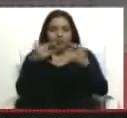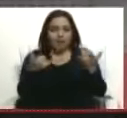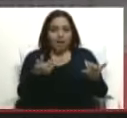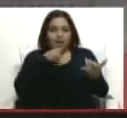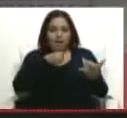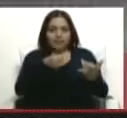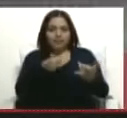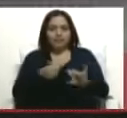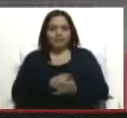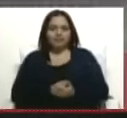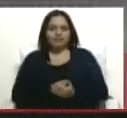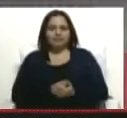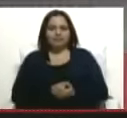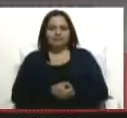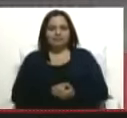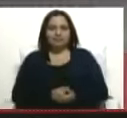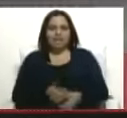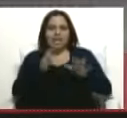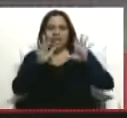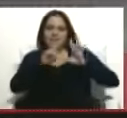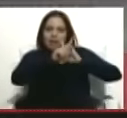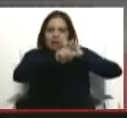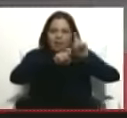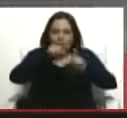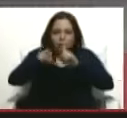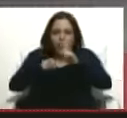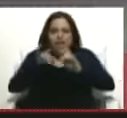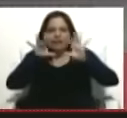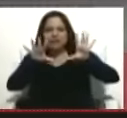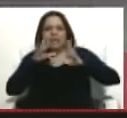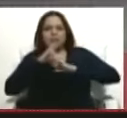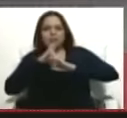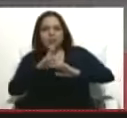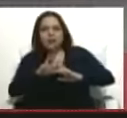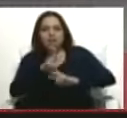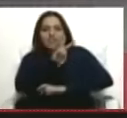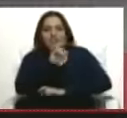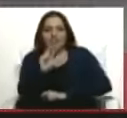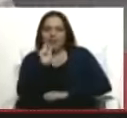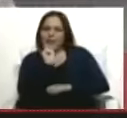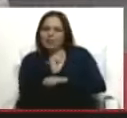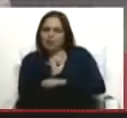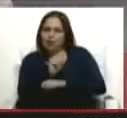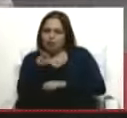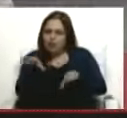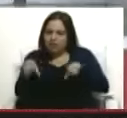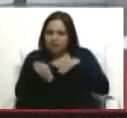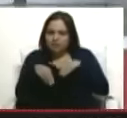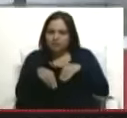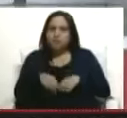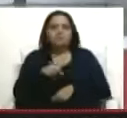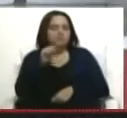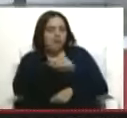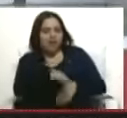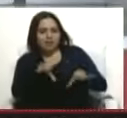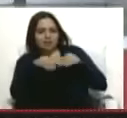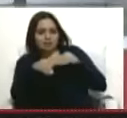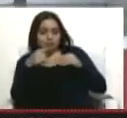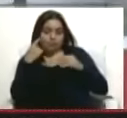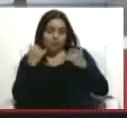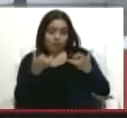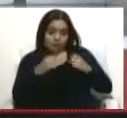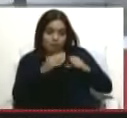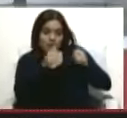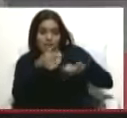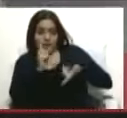Tenemos un nuevo reto. 10 preguntas, 10 respuestas en 20 minutos. ¿Acepta el reto? Aceptado. Vamos a comenzar con